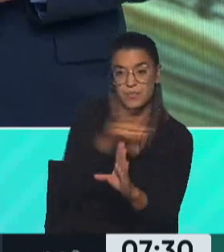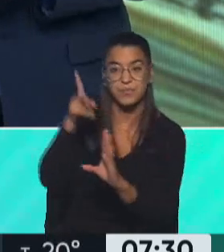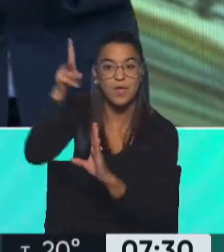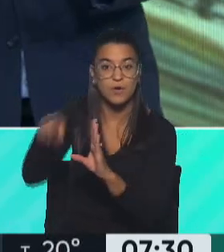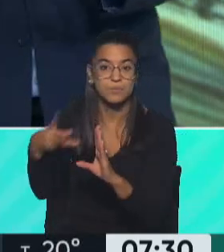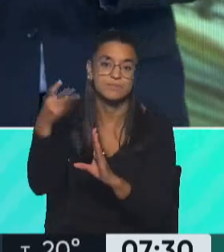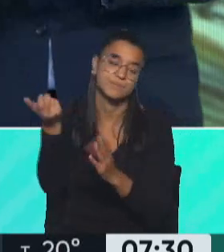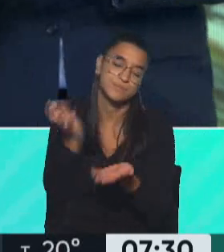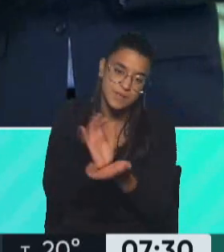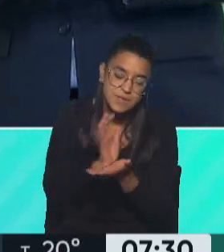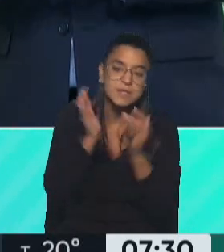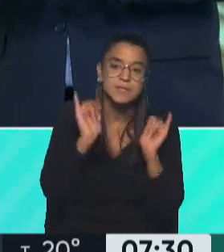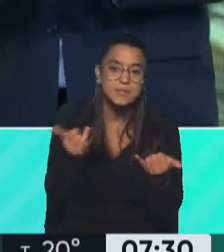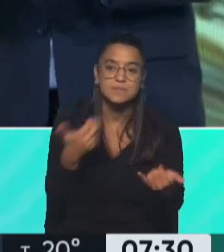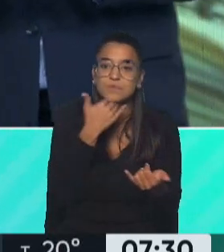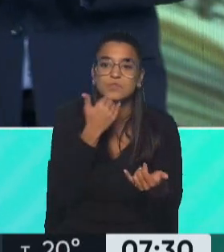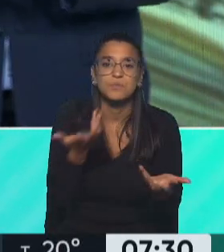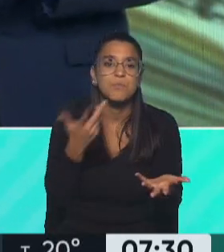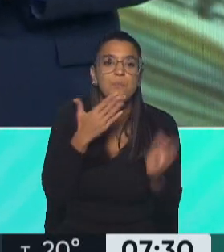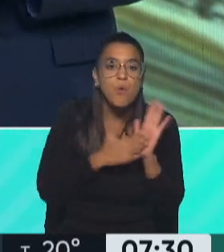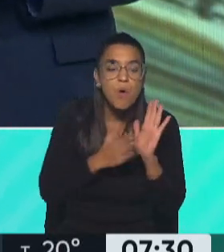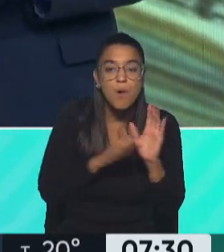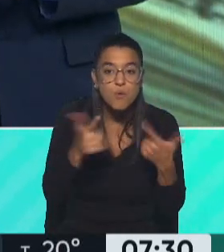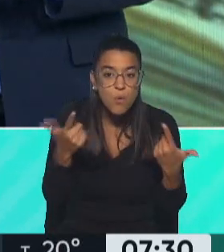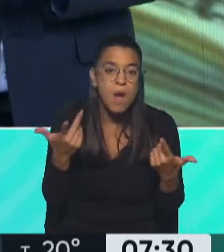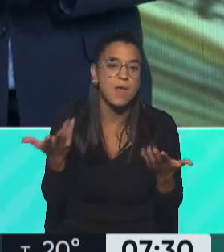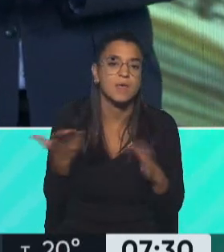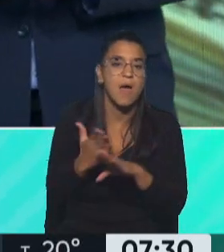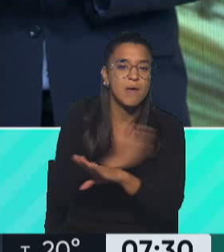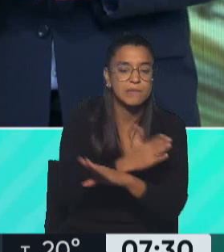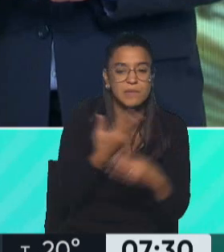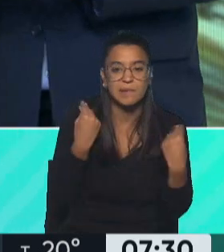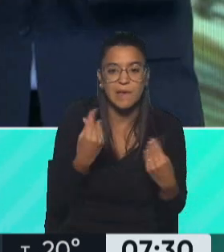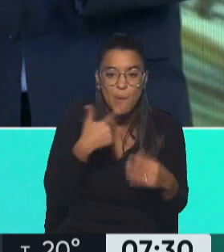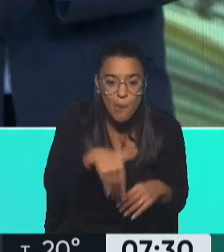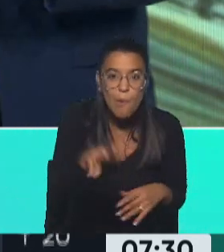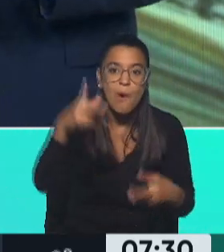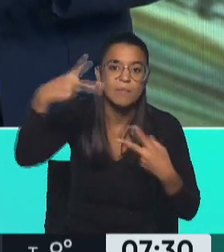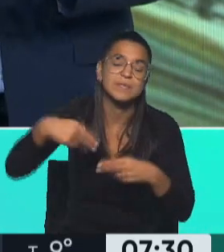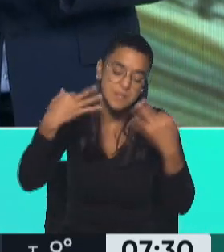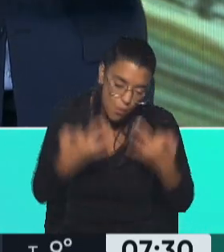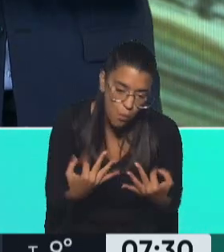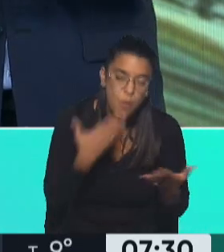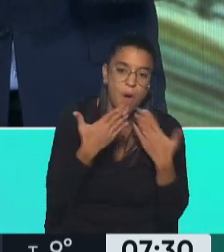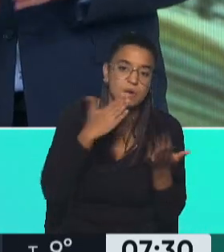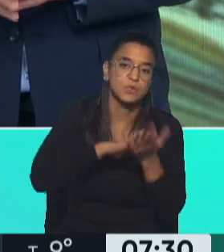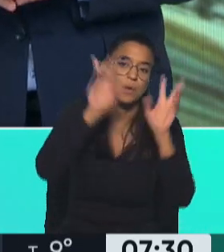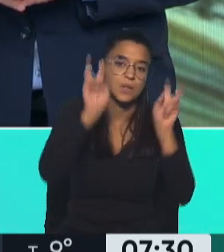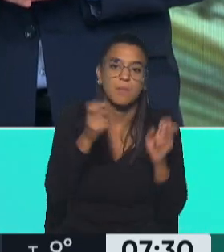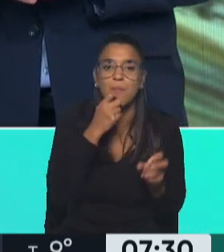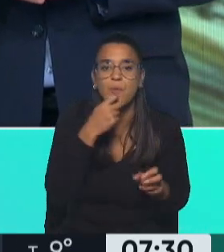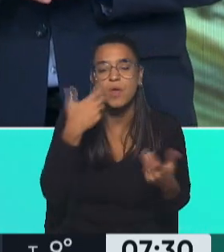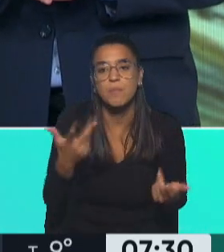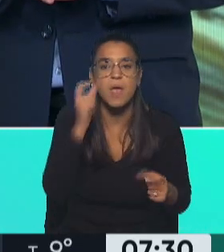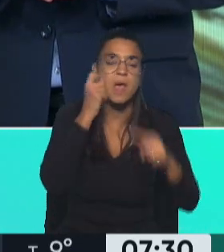medida, ¿no? Bueno, no hay ninguna prueba de que hayan estado hablando de eso, ni que nadie les haya anticipado qué es lo que iba a pasar. Seguramente estaban hablando, en el caso del